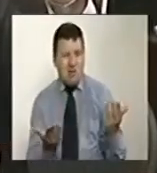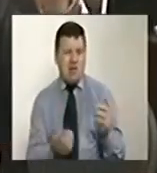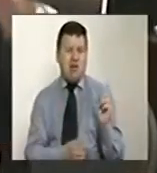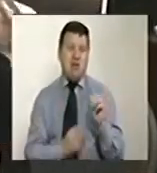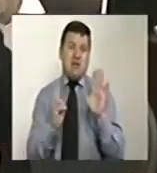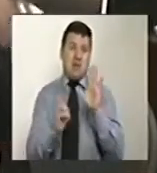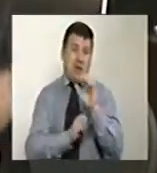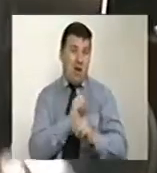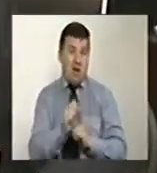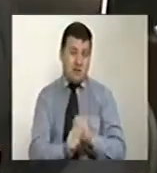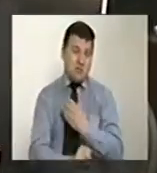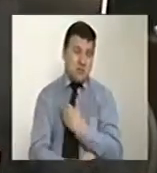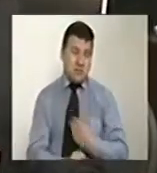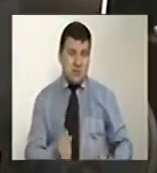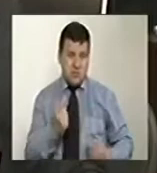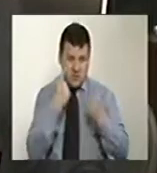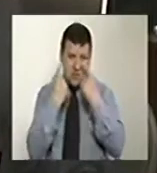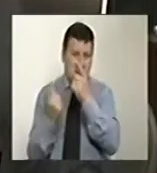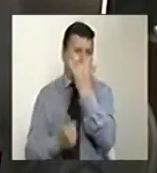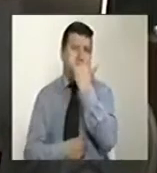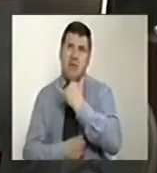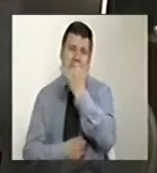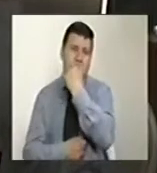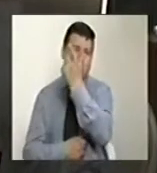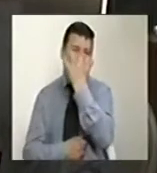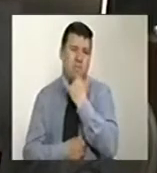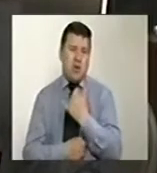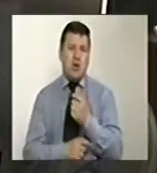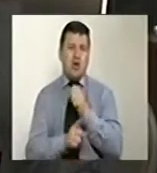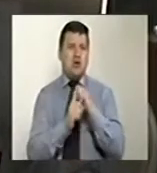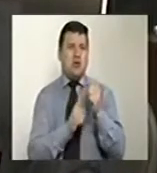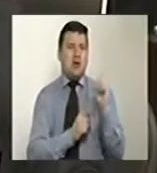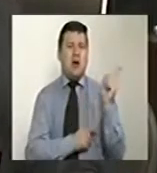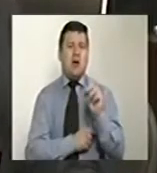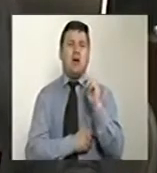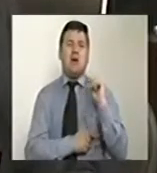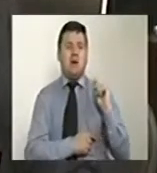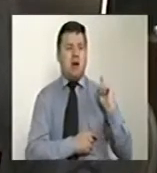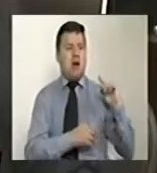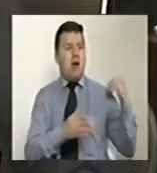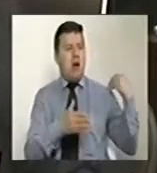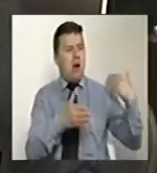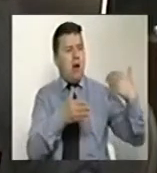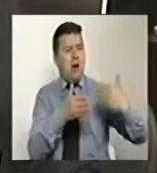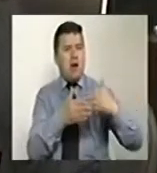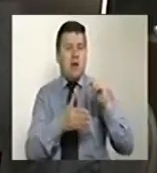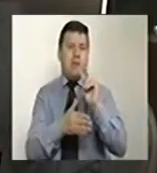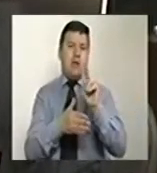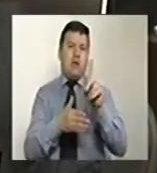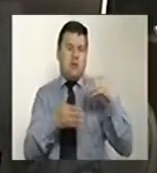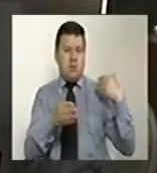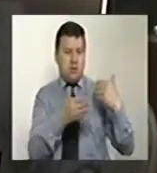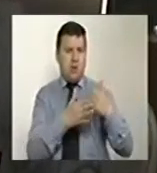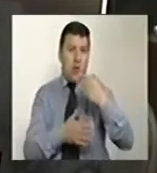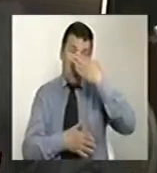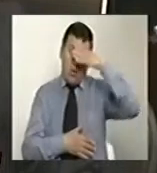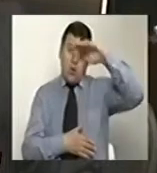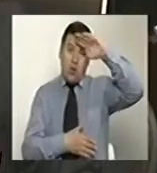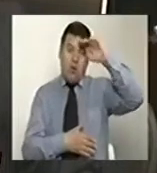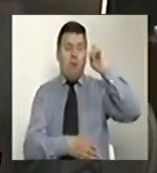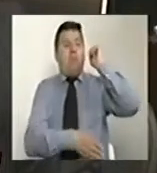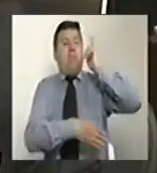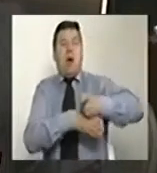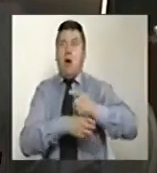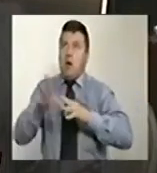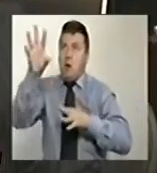7 años a ese eje del mal que significa el socialismo del siglo XXI, que se mueve desde la dictadura cubana, la